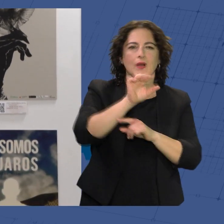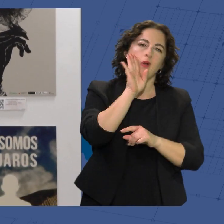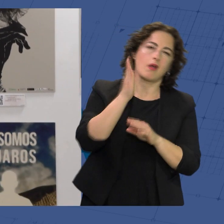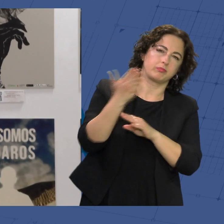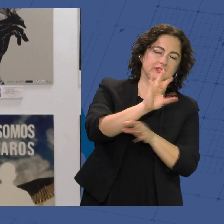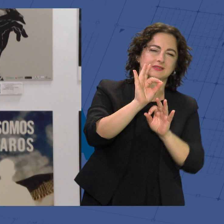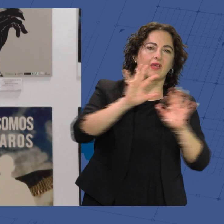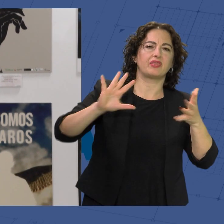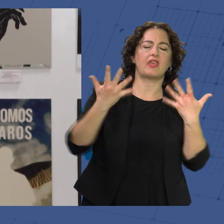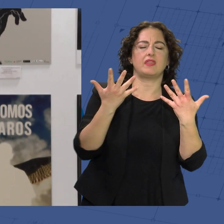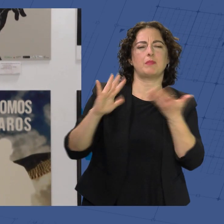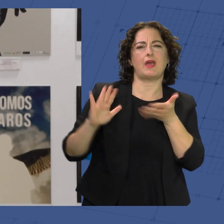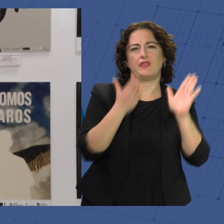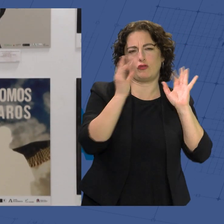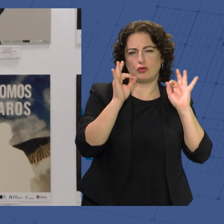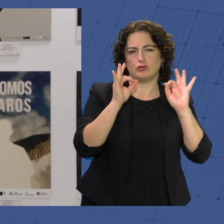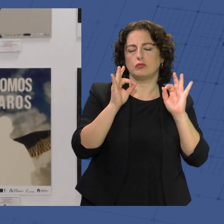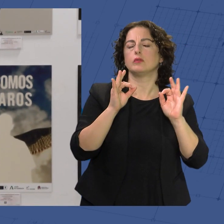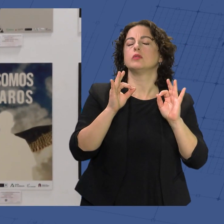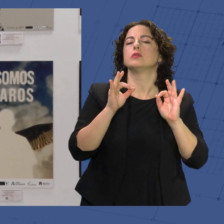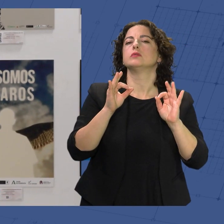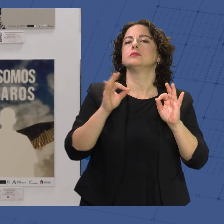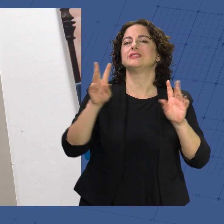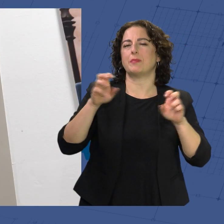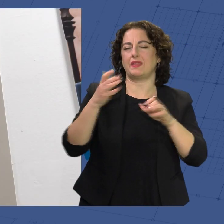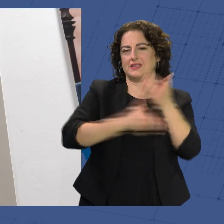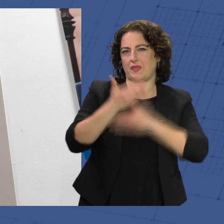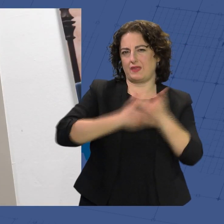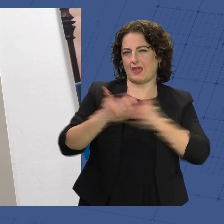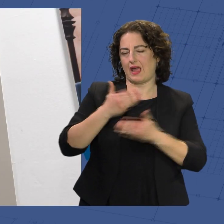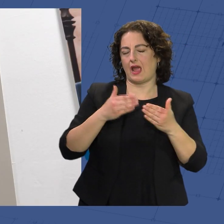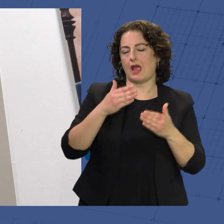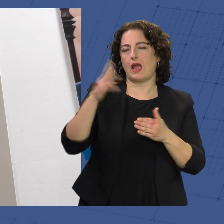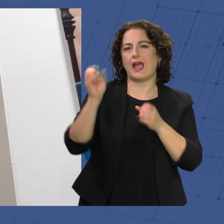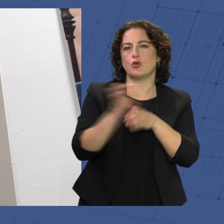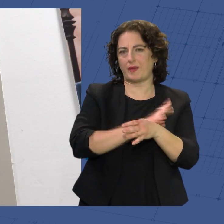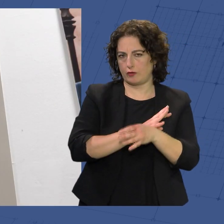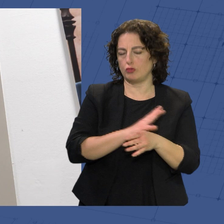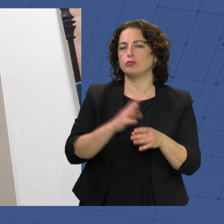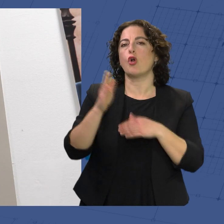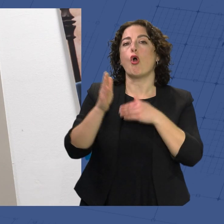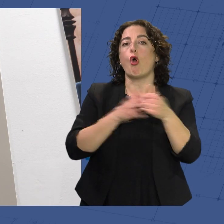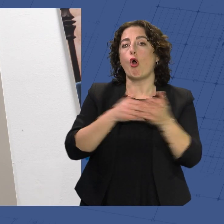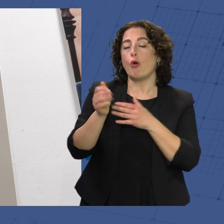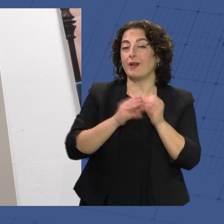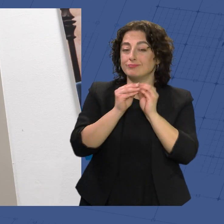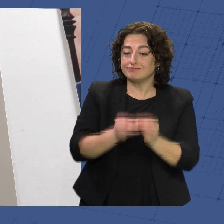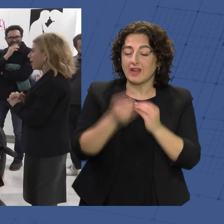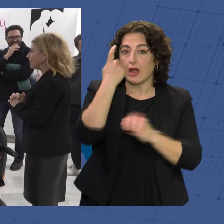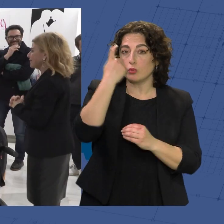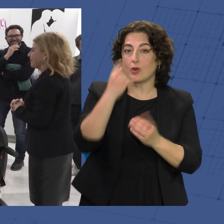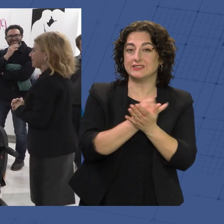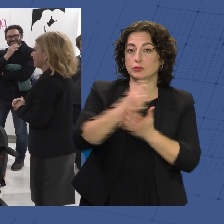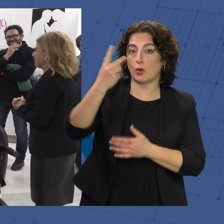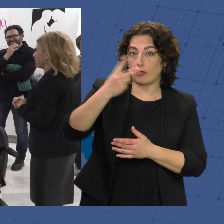décima edición del concurso internacional de cortometrajes sobre discapacidad Cayo Pedro, y que está formada por las obras realizadas por el alumnado de la asignatura 2